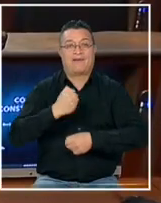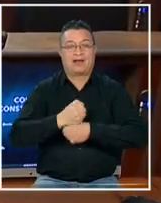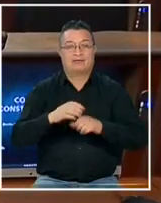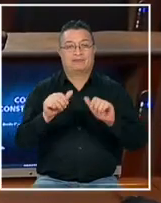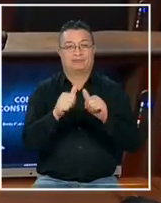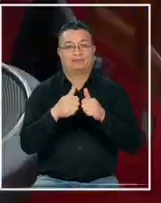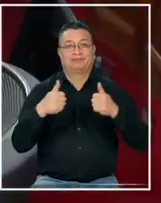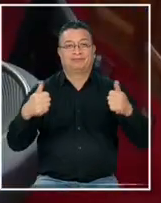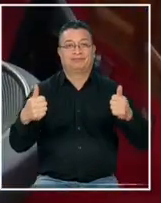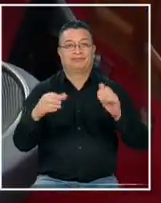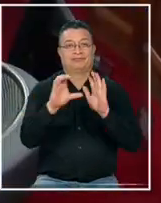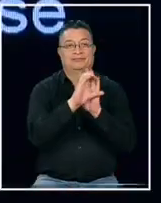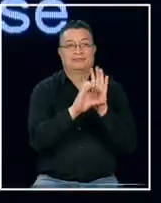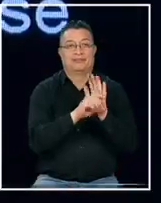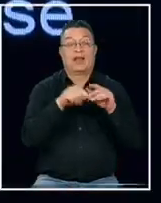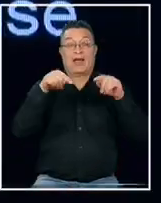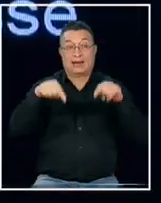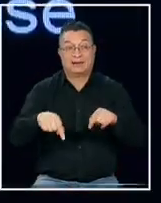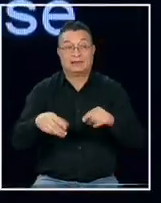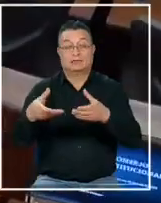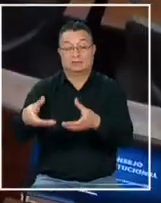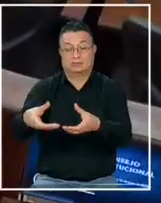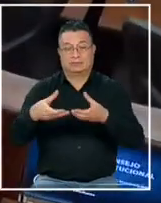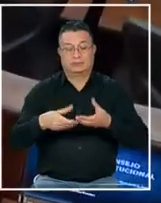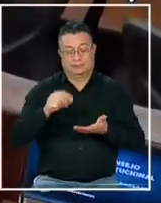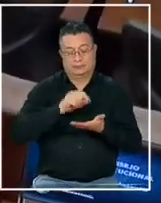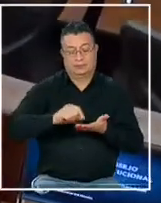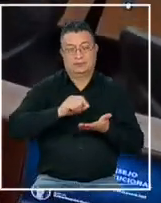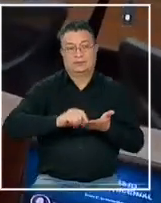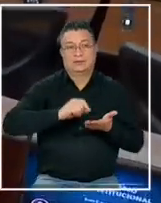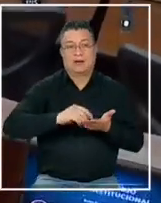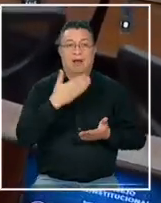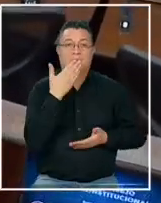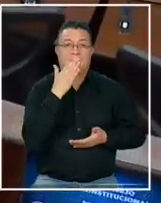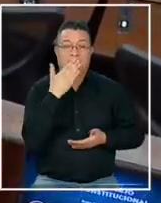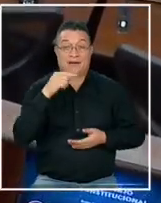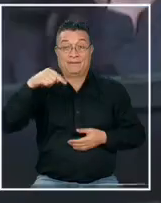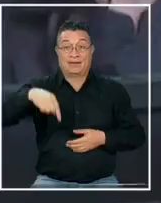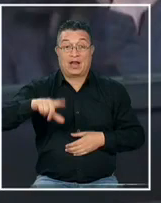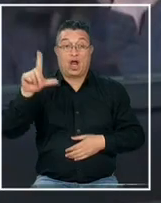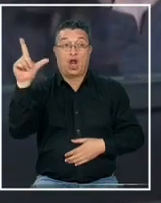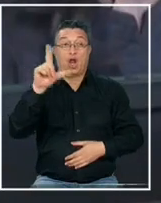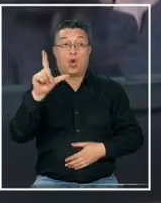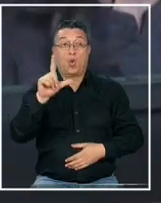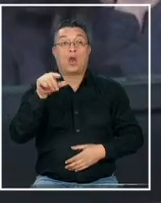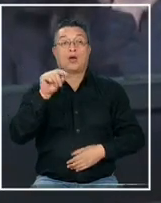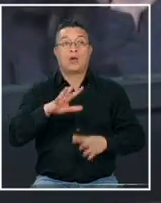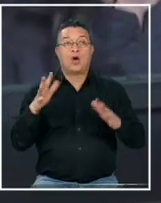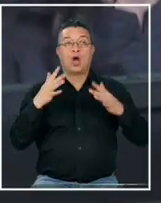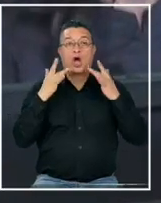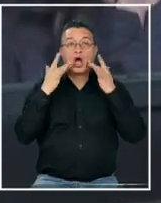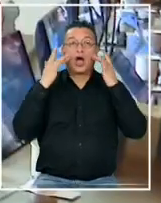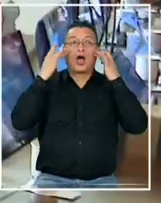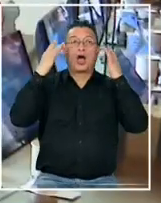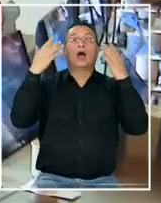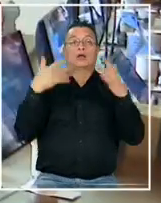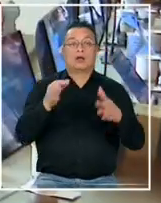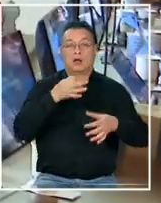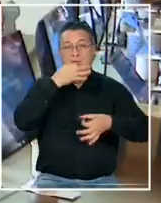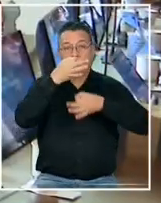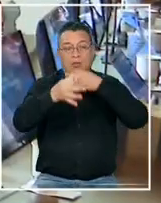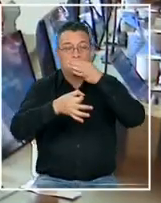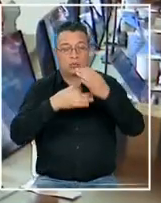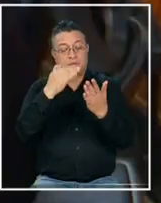consejeros. Será aquí en donde reciban el texto escrito por los expertos que este lunes, en medio de la emoción, pronunciaron sus